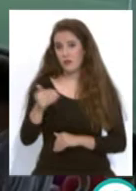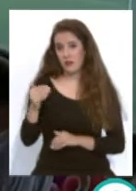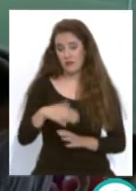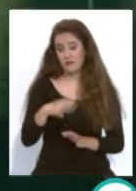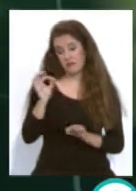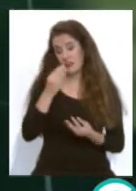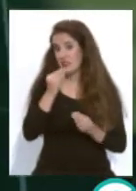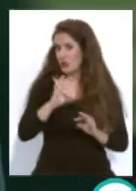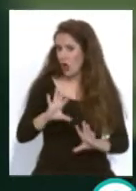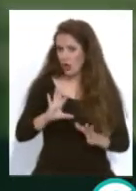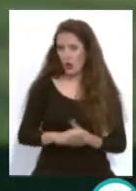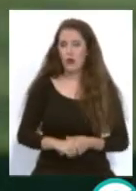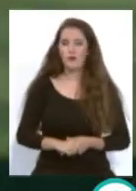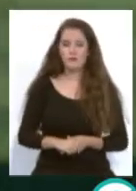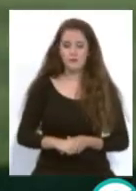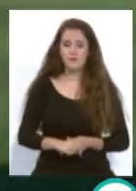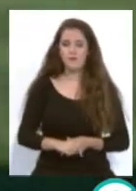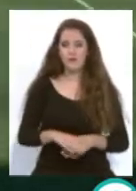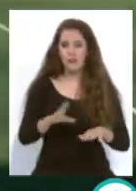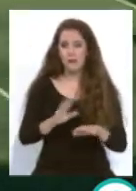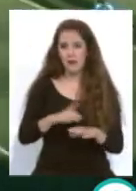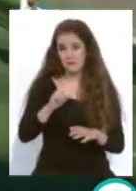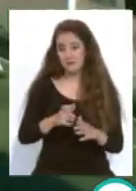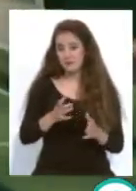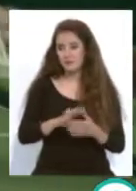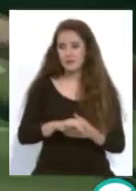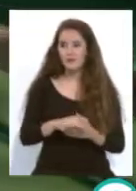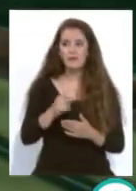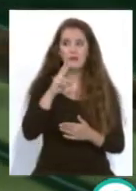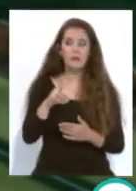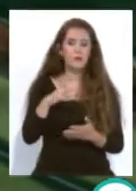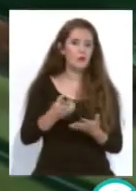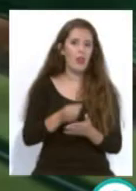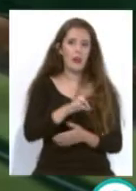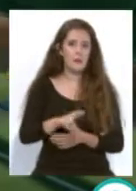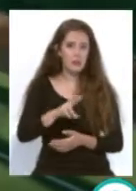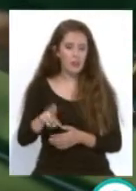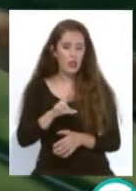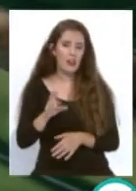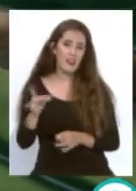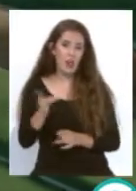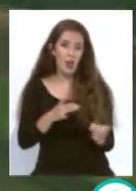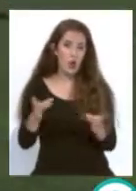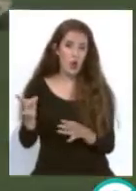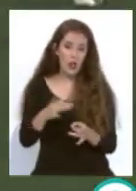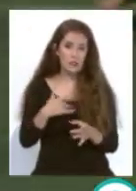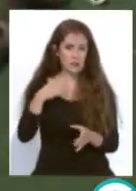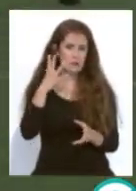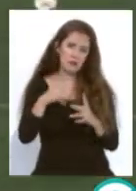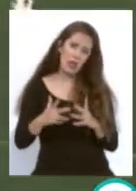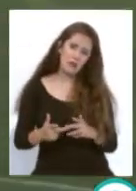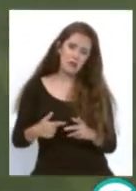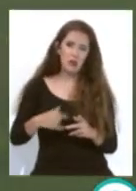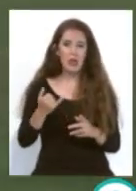histórico para un canterano aquí ya estamos viendo todas esas repeticiones de goles que yo calculo que Javi